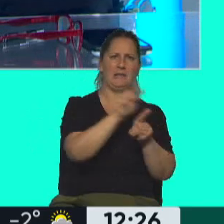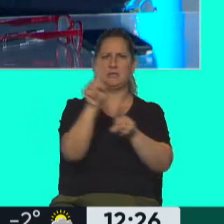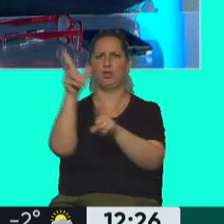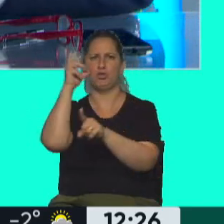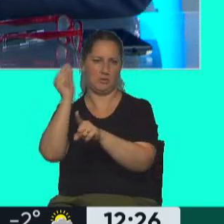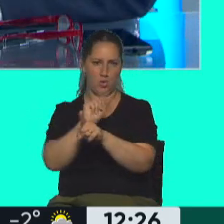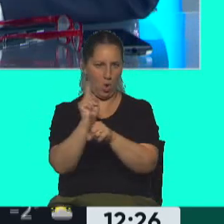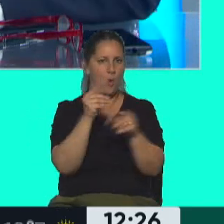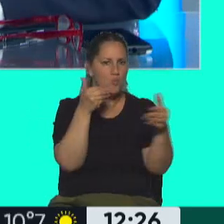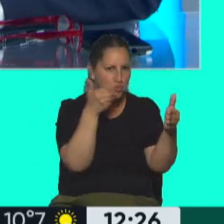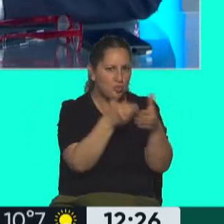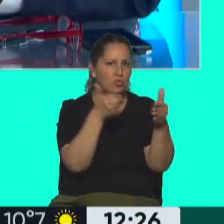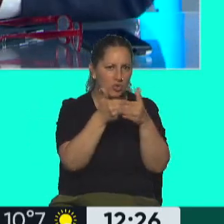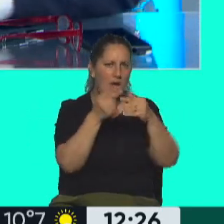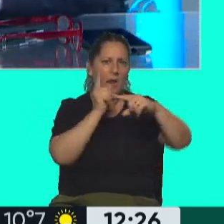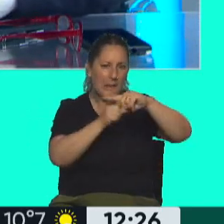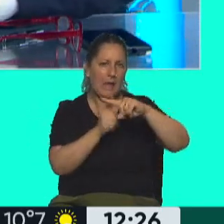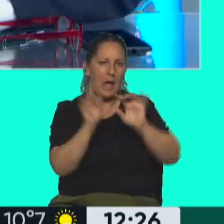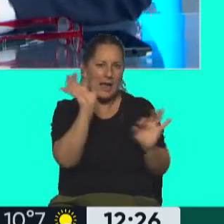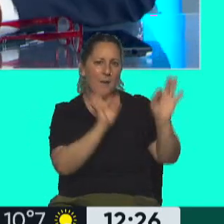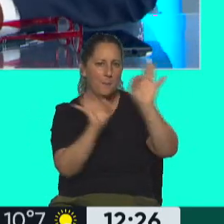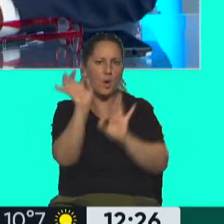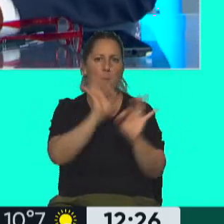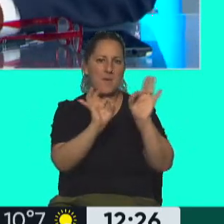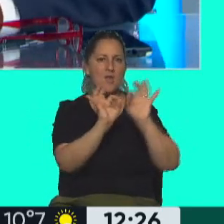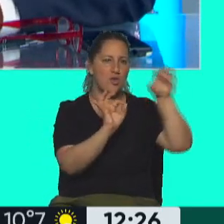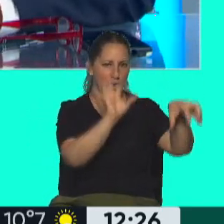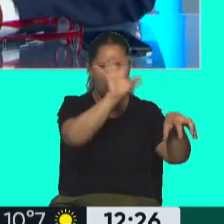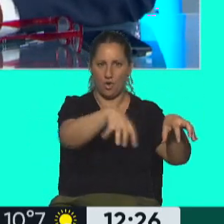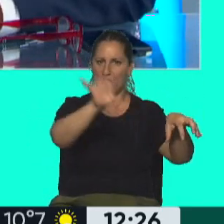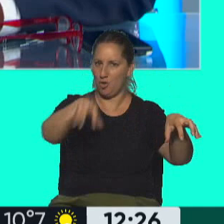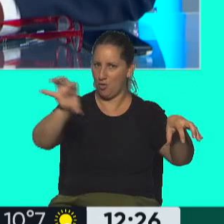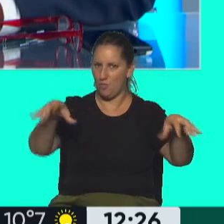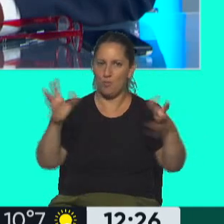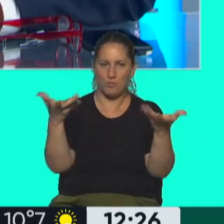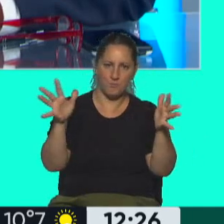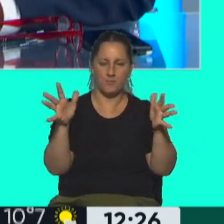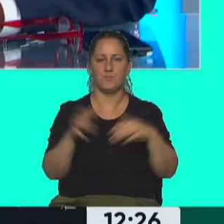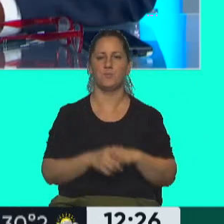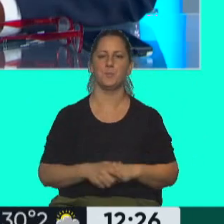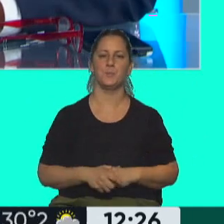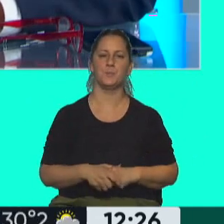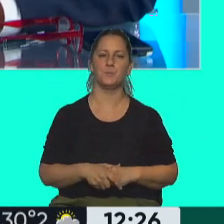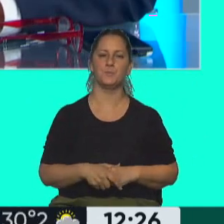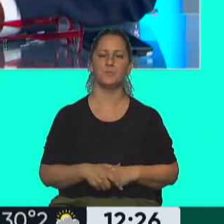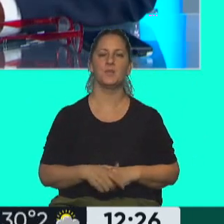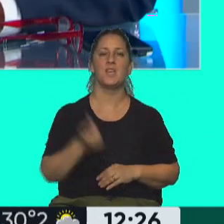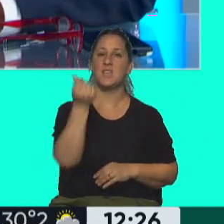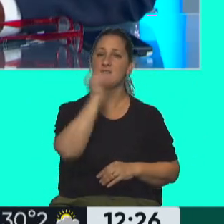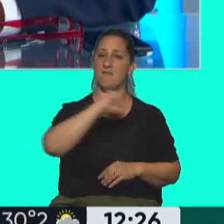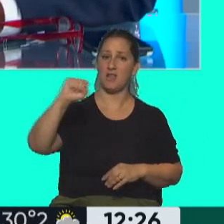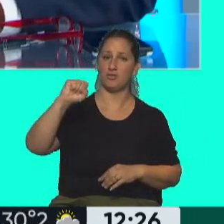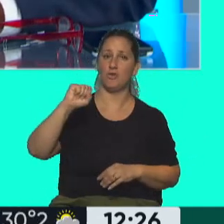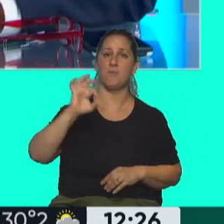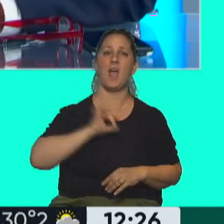y ese promedio sí. Y haya otra que diga 70 o 60. Claro, entiende. estamos todos muy cerquita del dato. Inflación para el